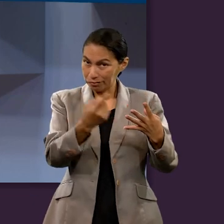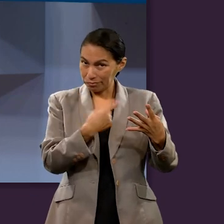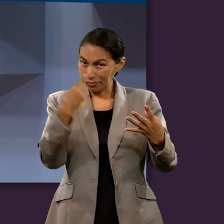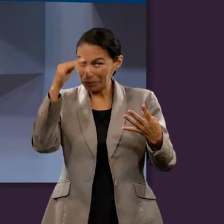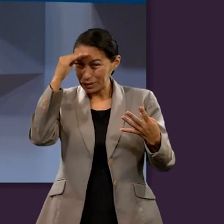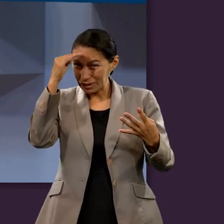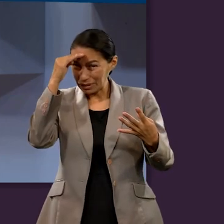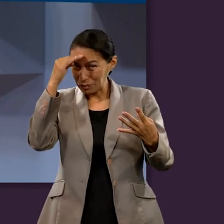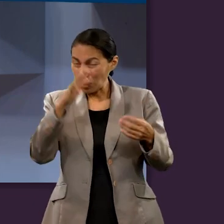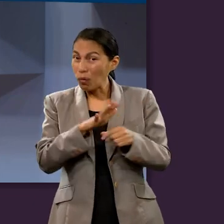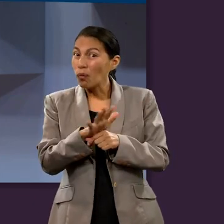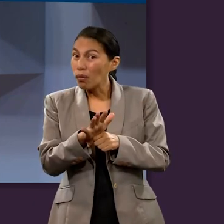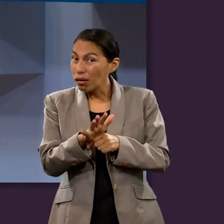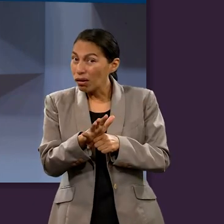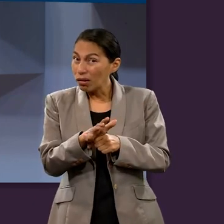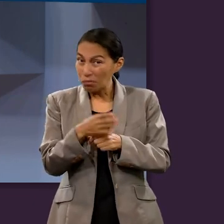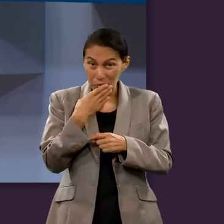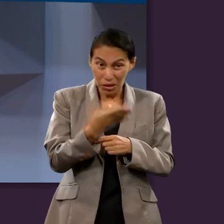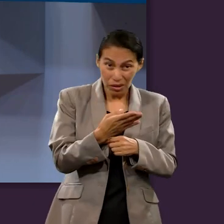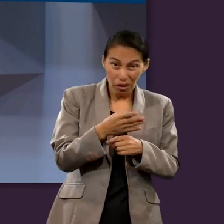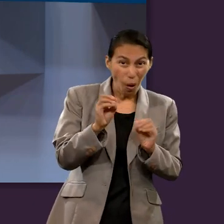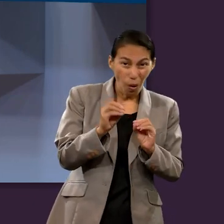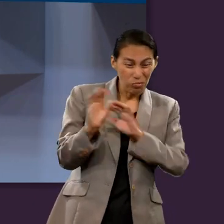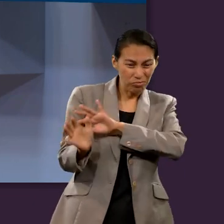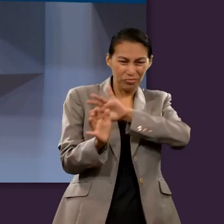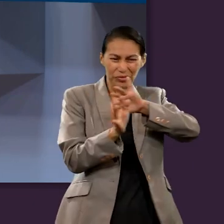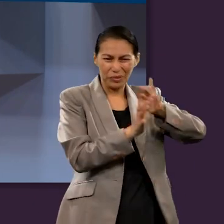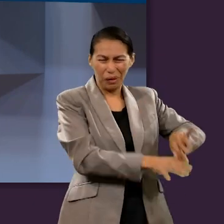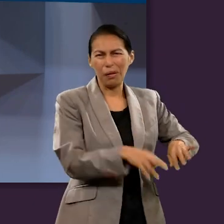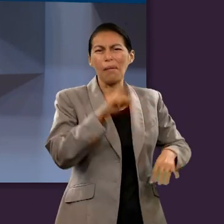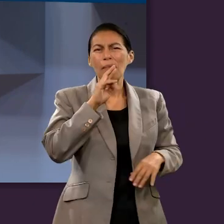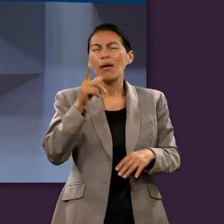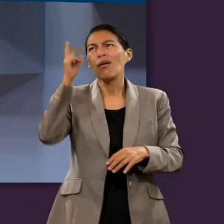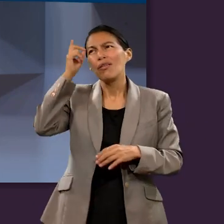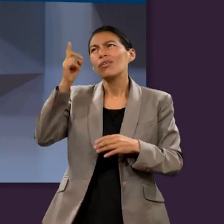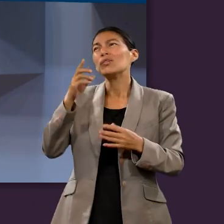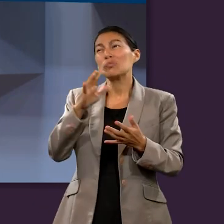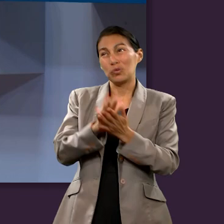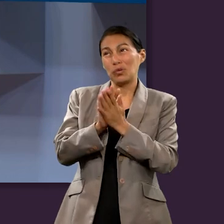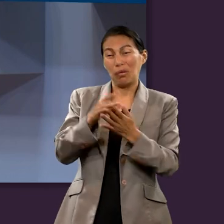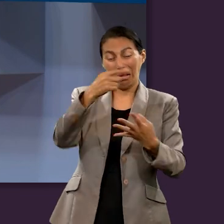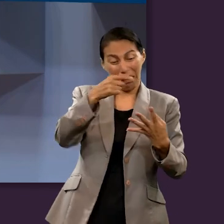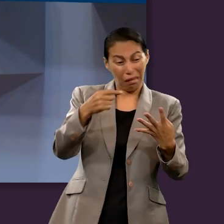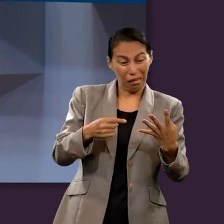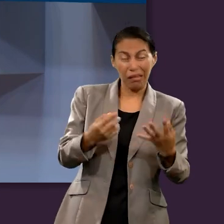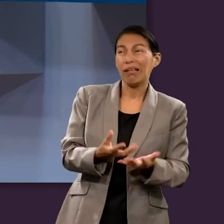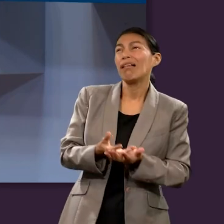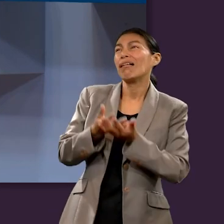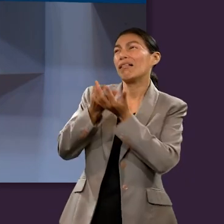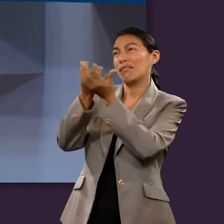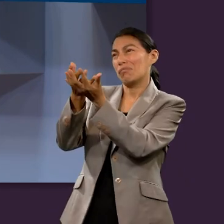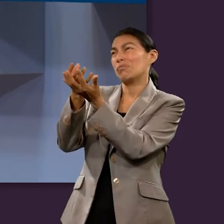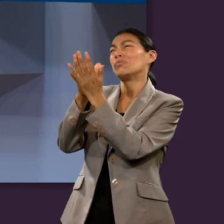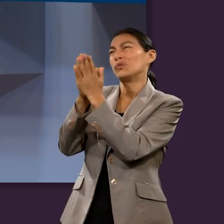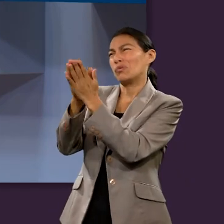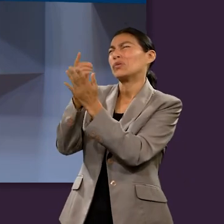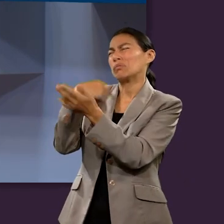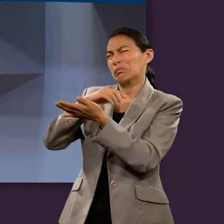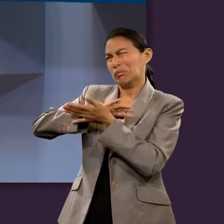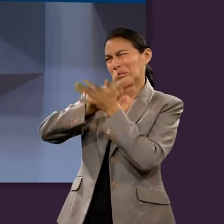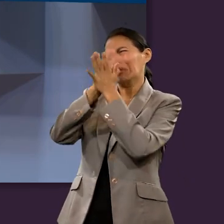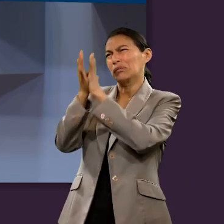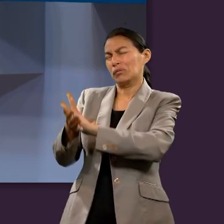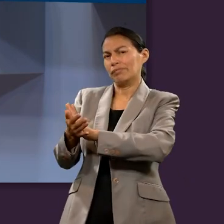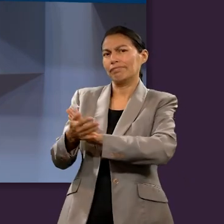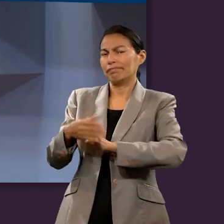tus opiniones deben prevalecer sobre las demás? es para que ustedes y nosotros pensemos y para que traigamos esa